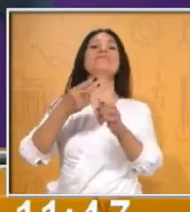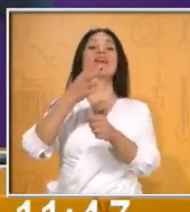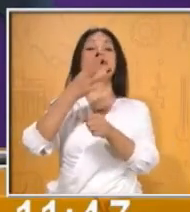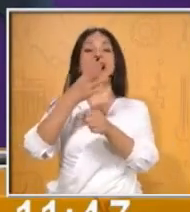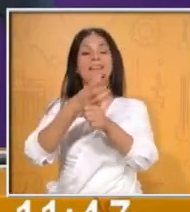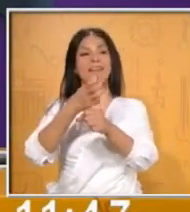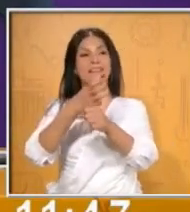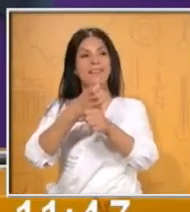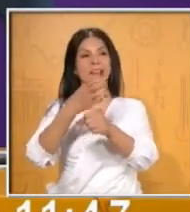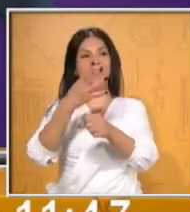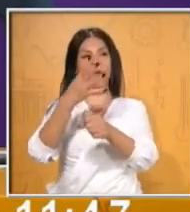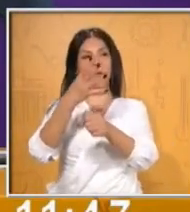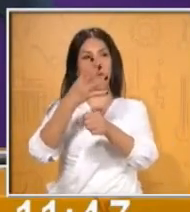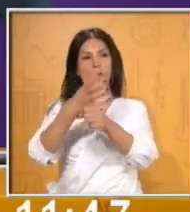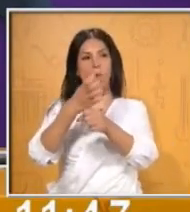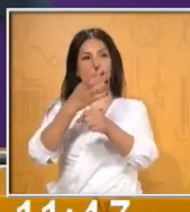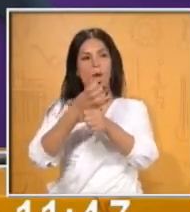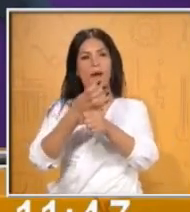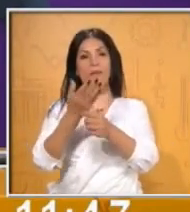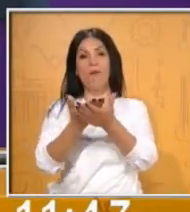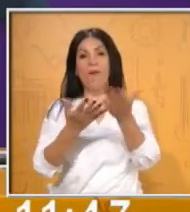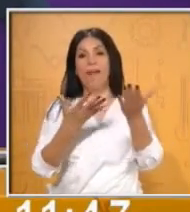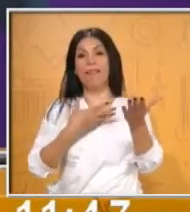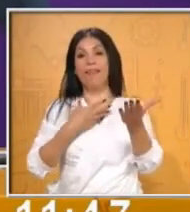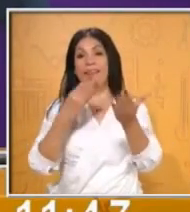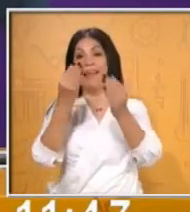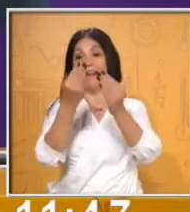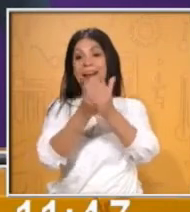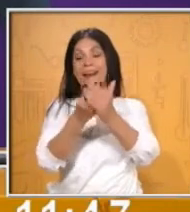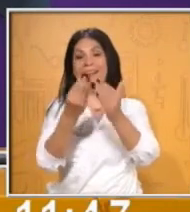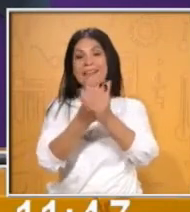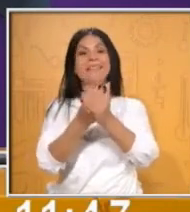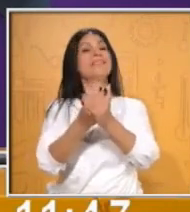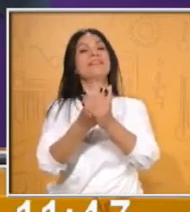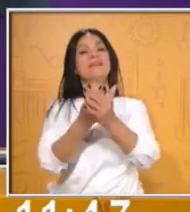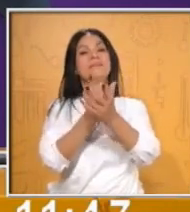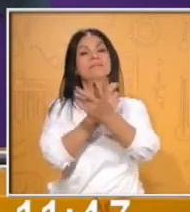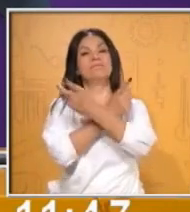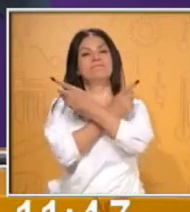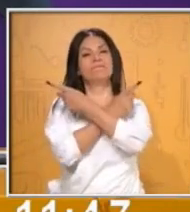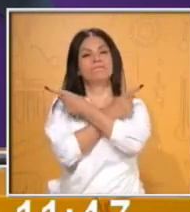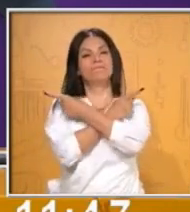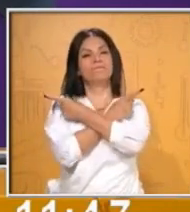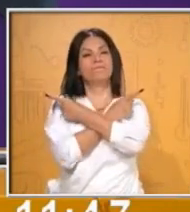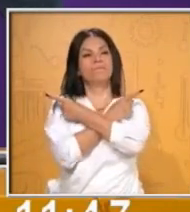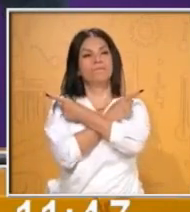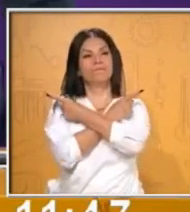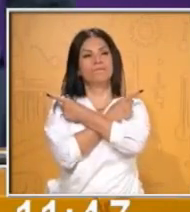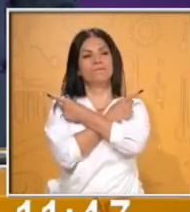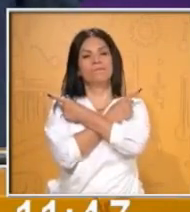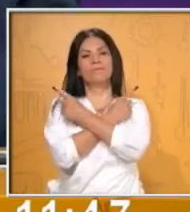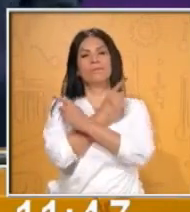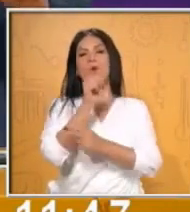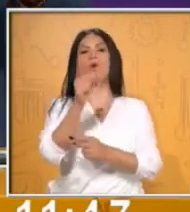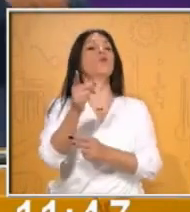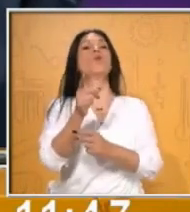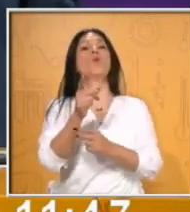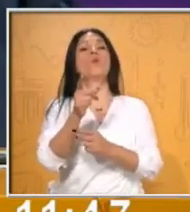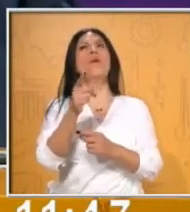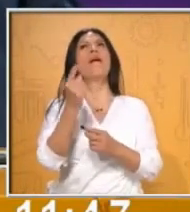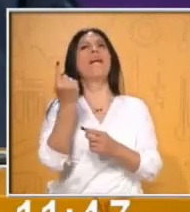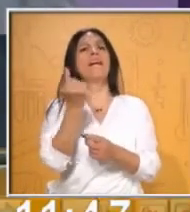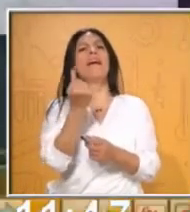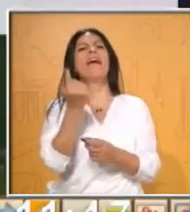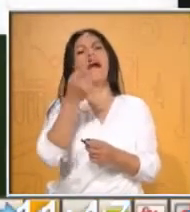primaria y ahora toca la clase de formación cívica. ¿Ok? Vamos a iniciar con los aprendizajes esperados.